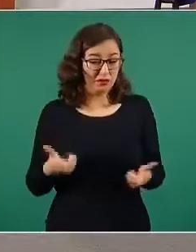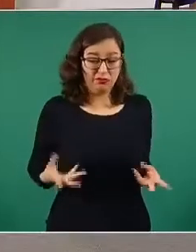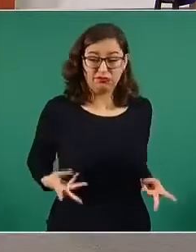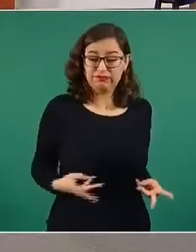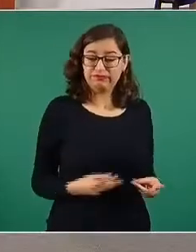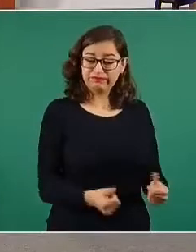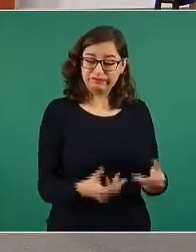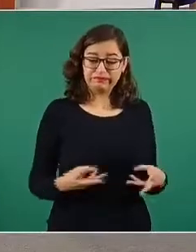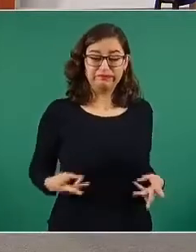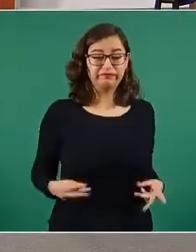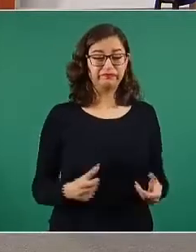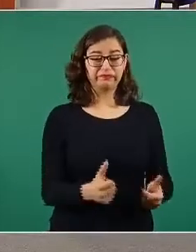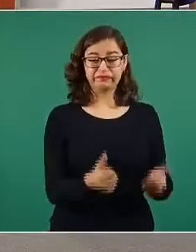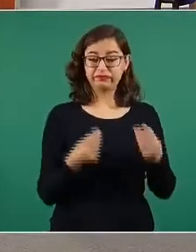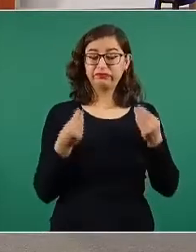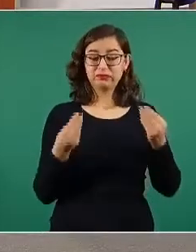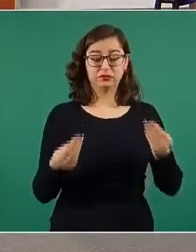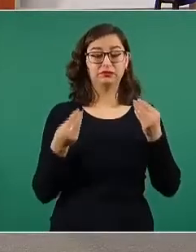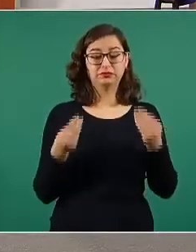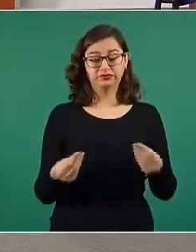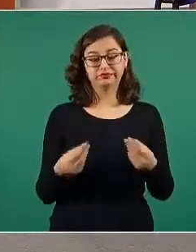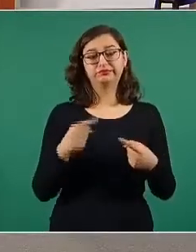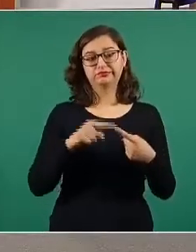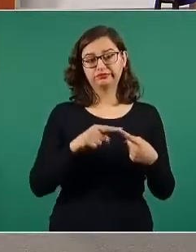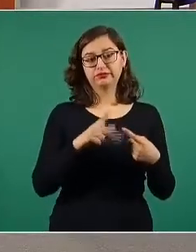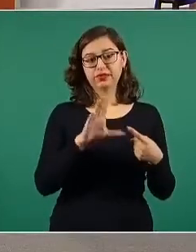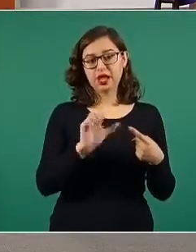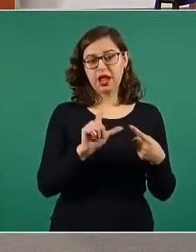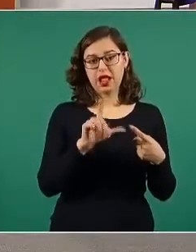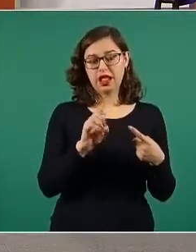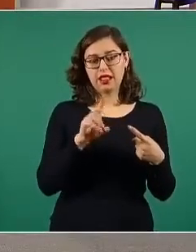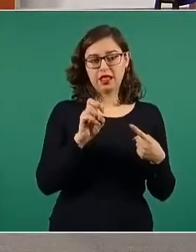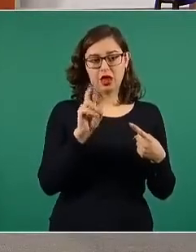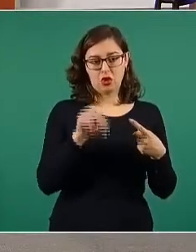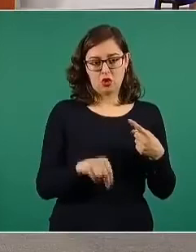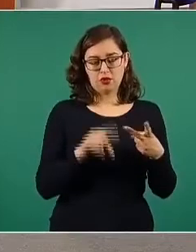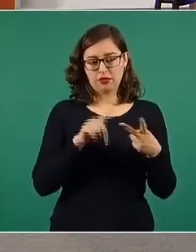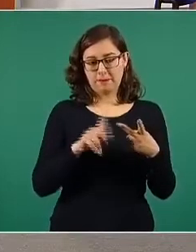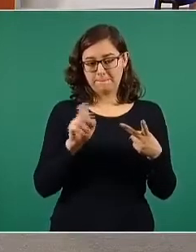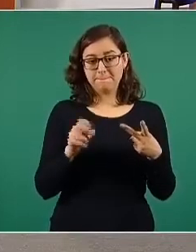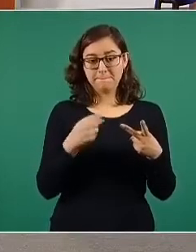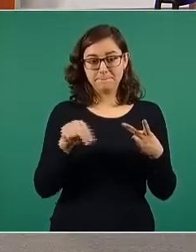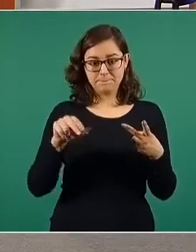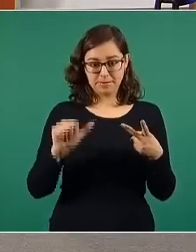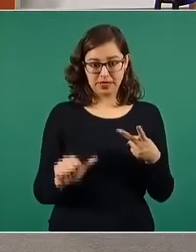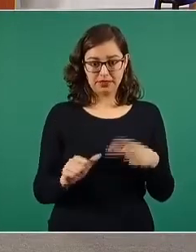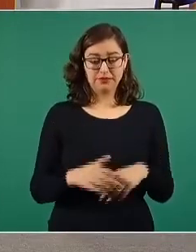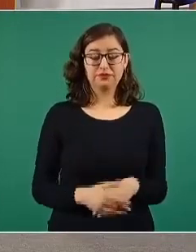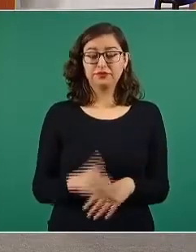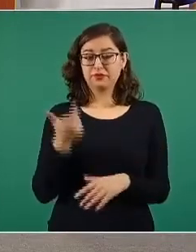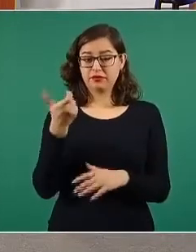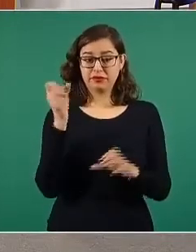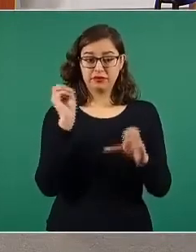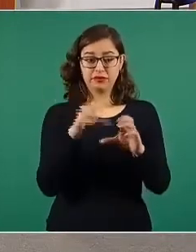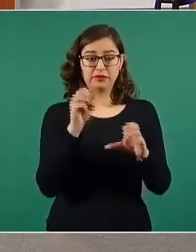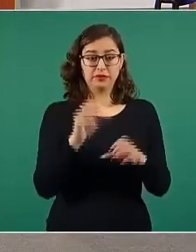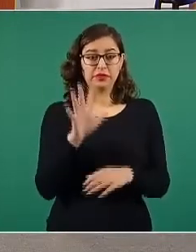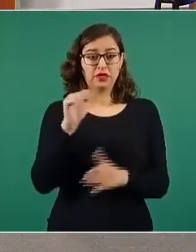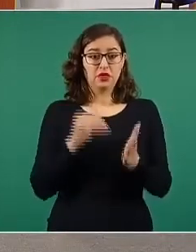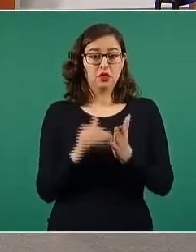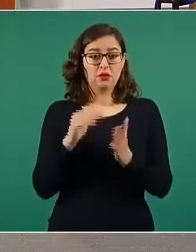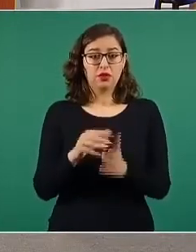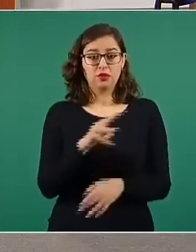favor. Los montos contratados en total de depósitos a estas empresas son 5 mil